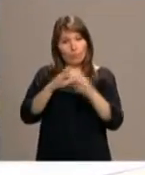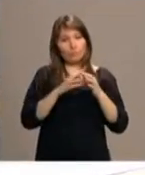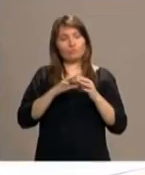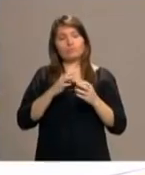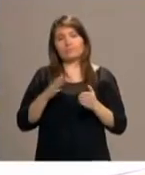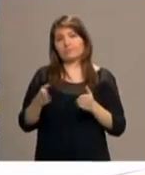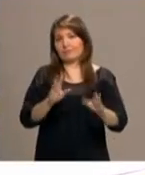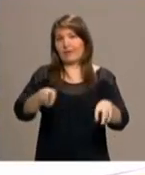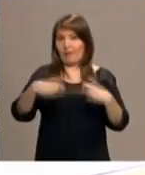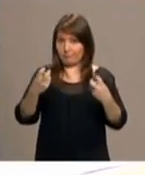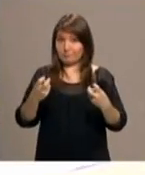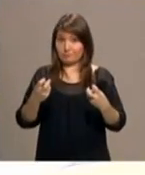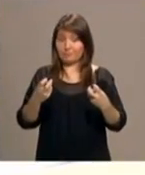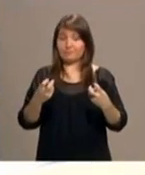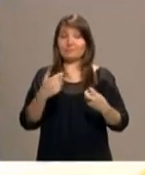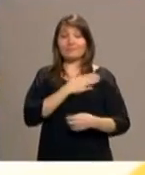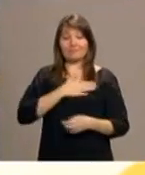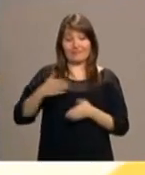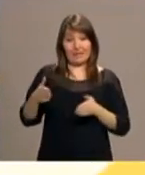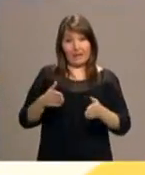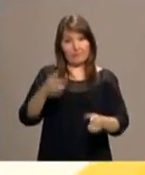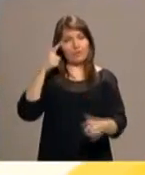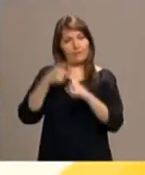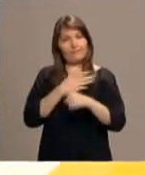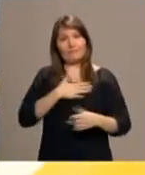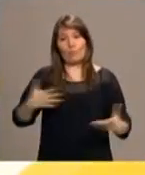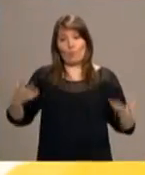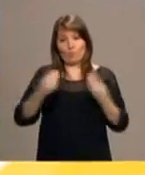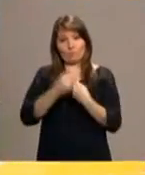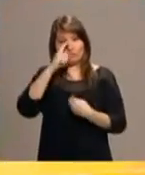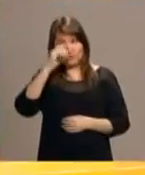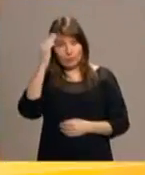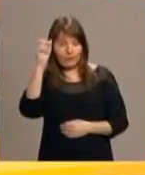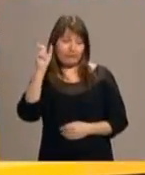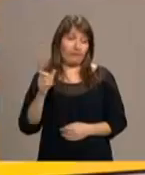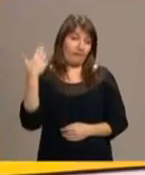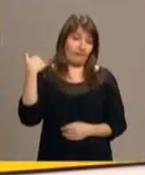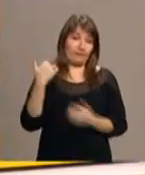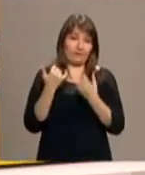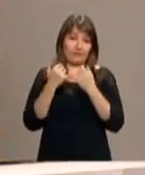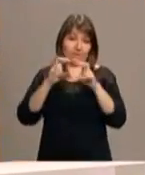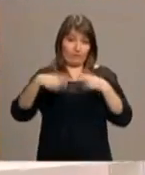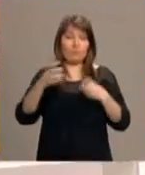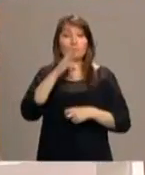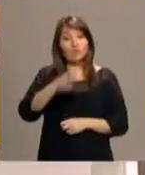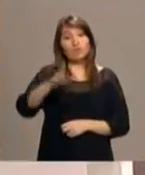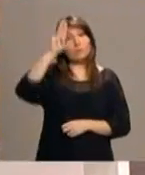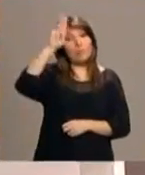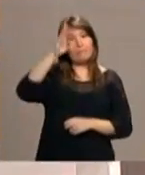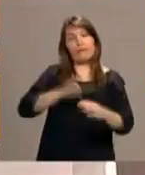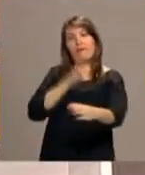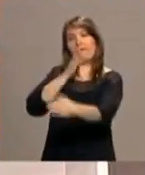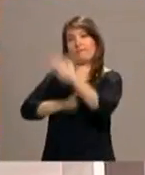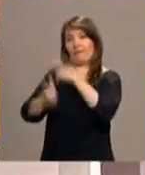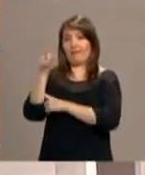camino que se ha hecho para intentar conmemorar juntos la reforma que ha tenido lugar el viaje del Papa a Suecia, donde Lund,